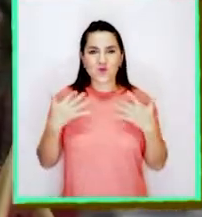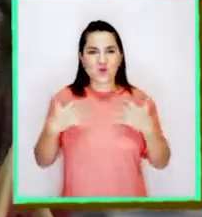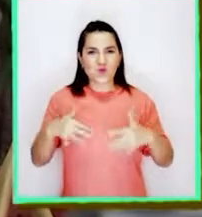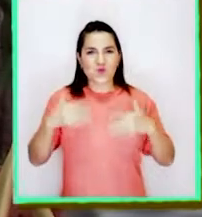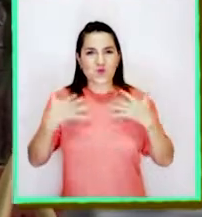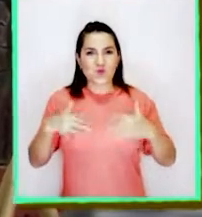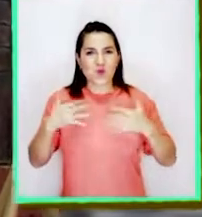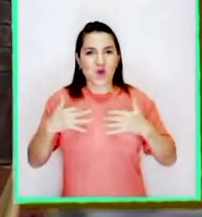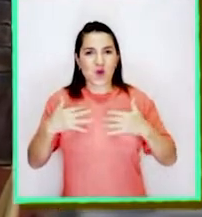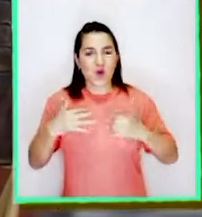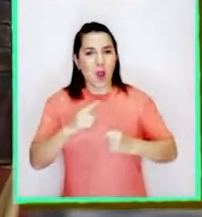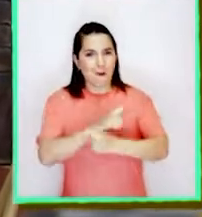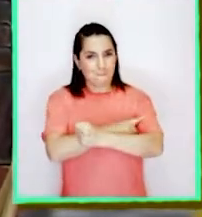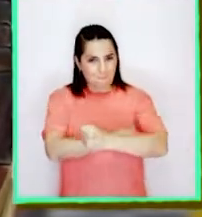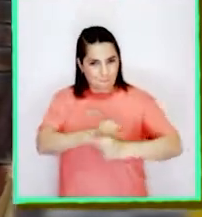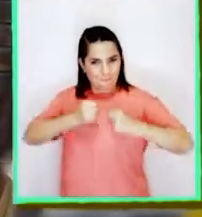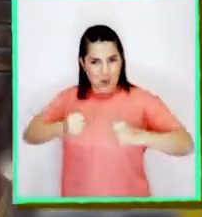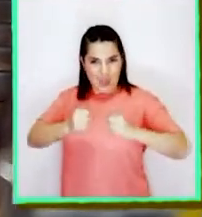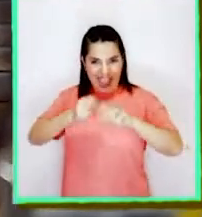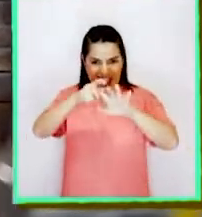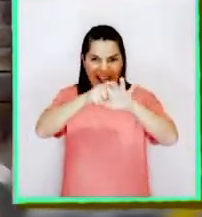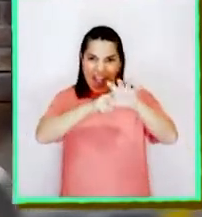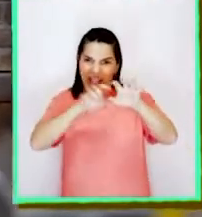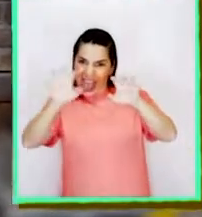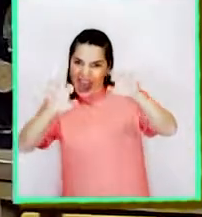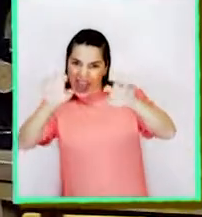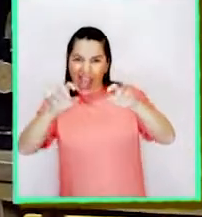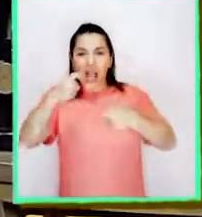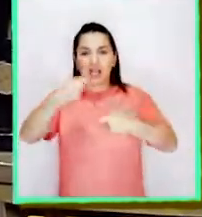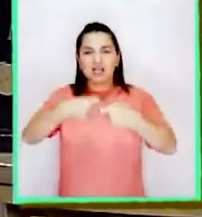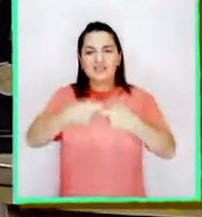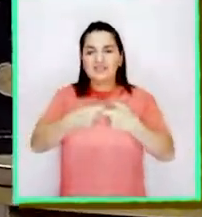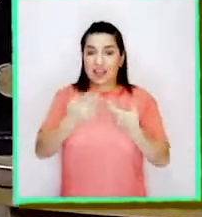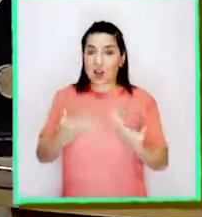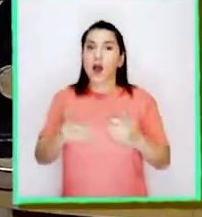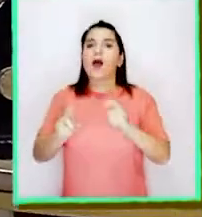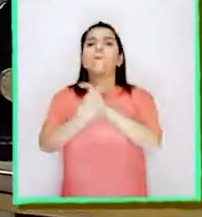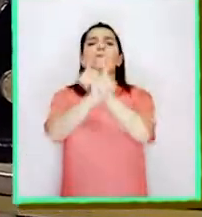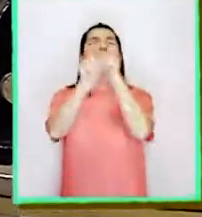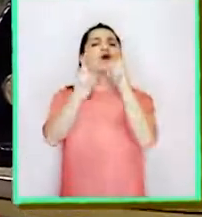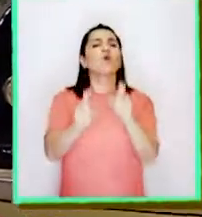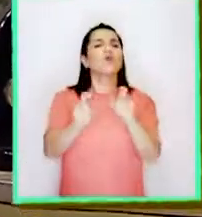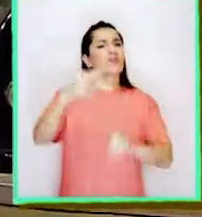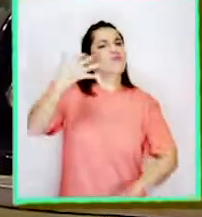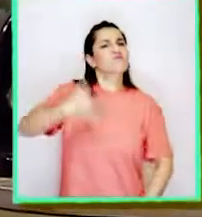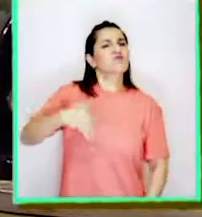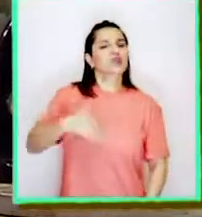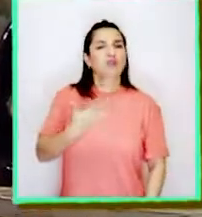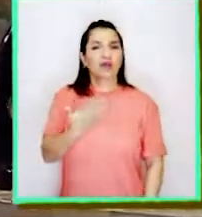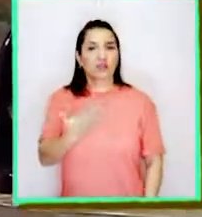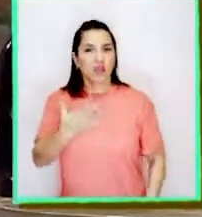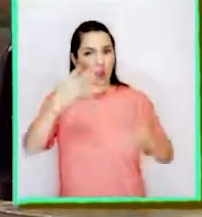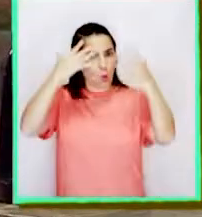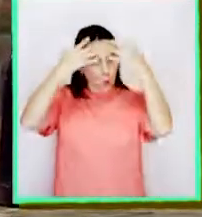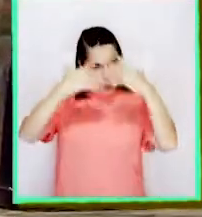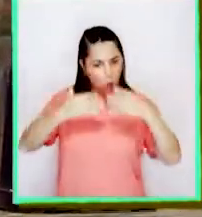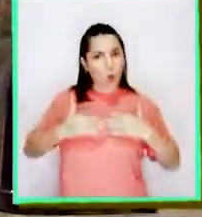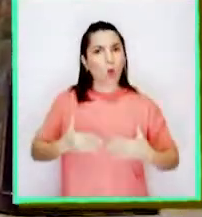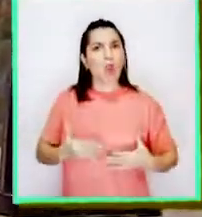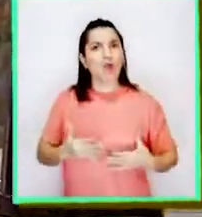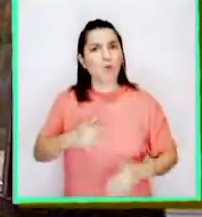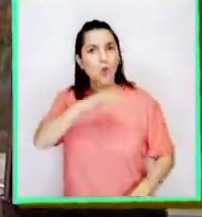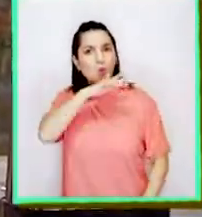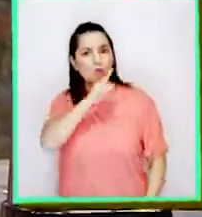¡Increíble! ¡Superpoder de garra de acero, ¿no les parece? Viene la pregunta del millón. ¿Qué órgano del cuerpo